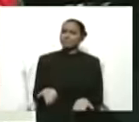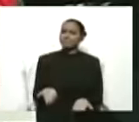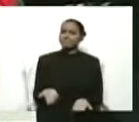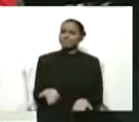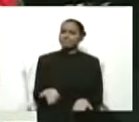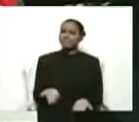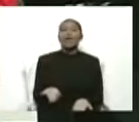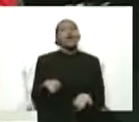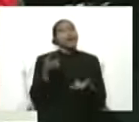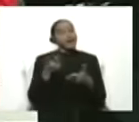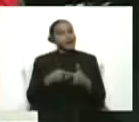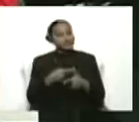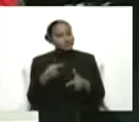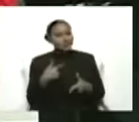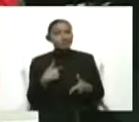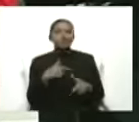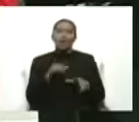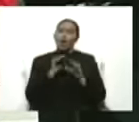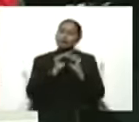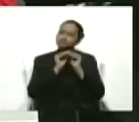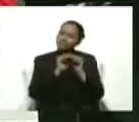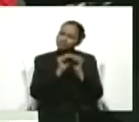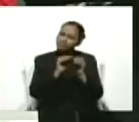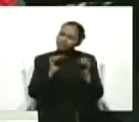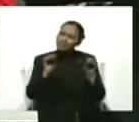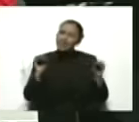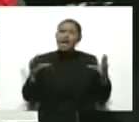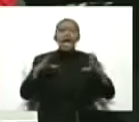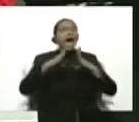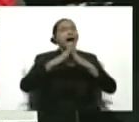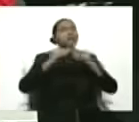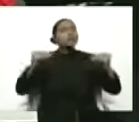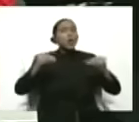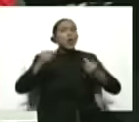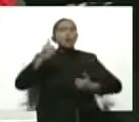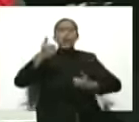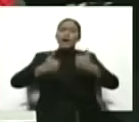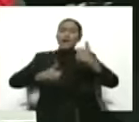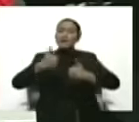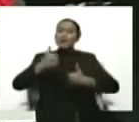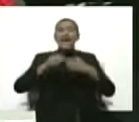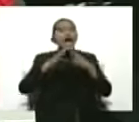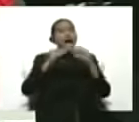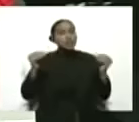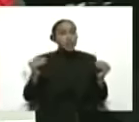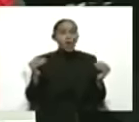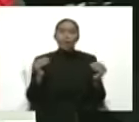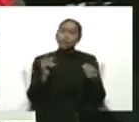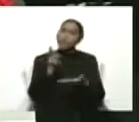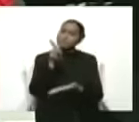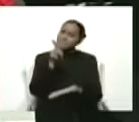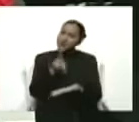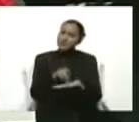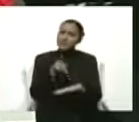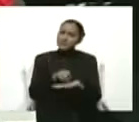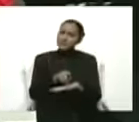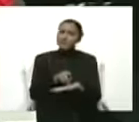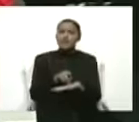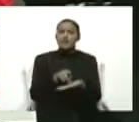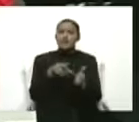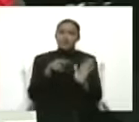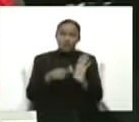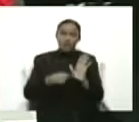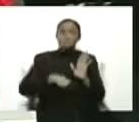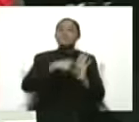invitamos a todos los candidatos para que participaran y para que firmaran un